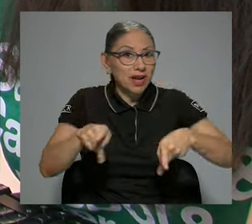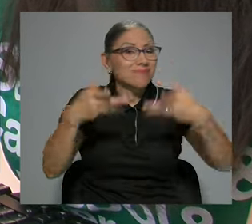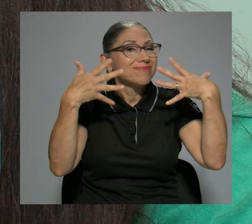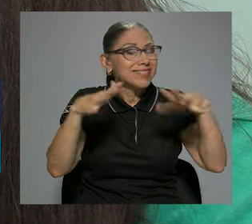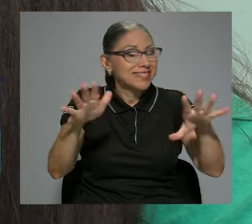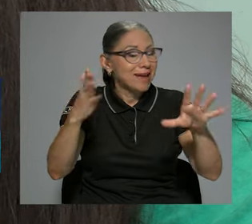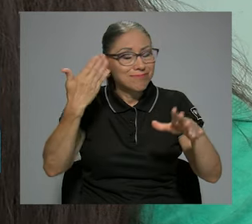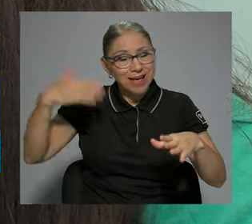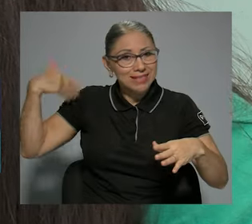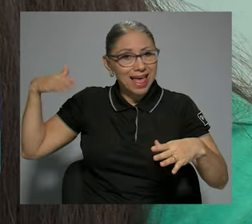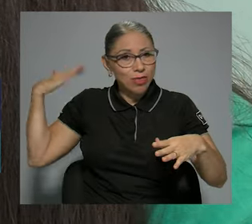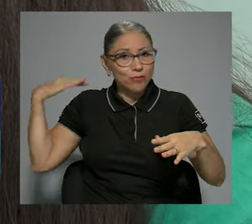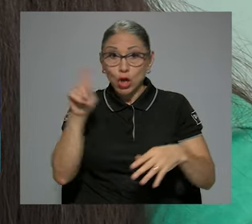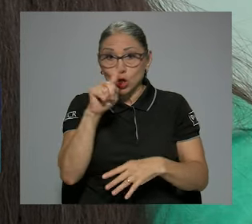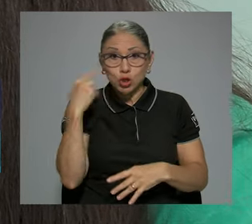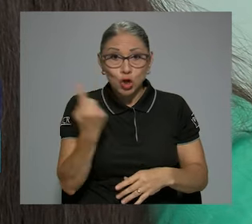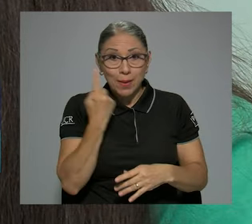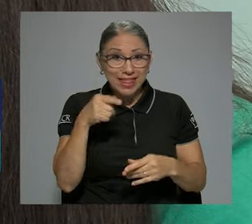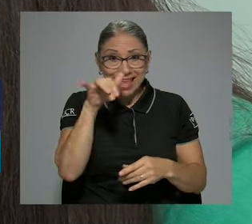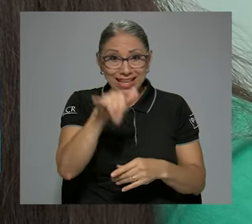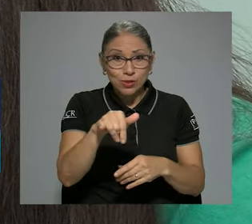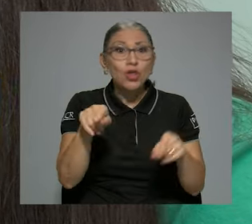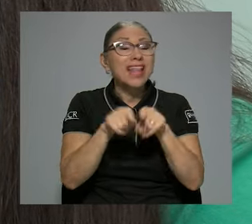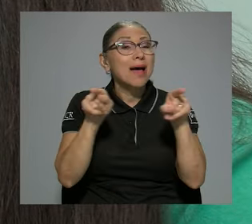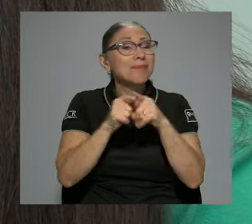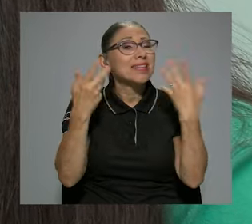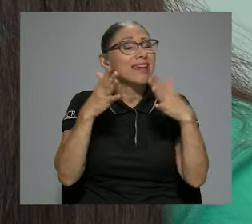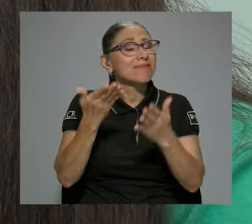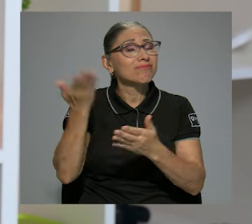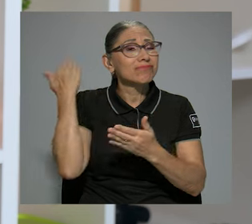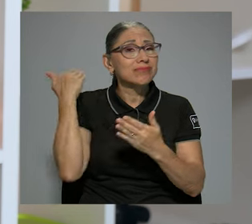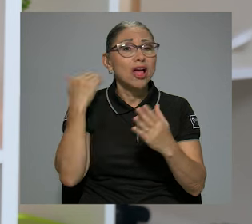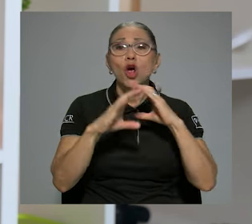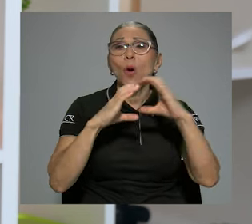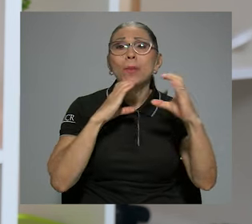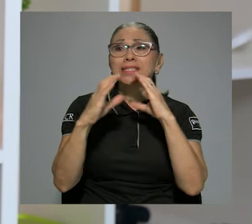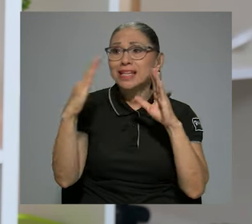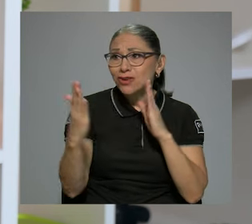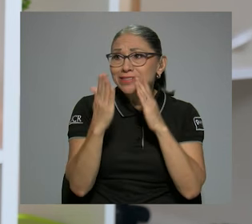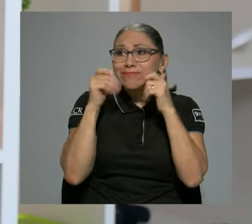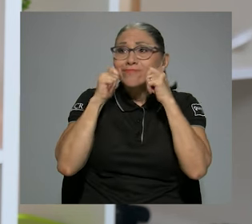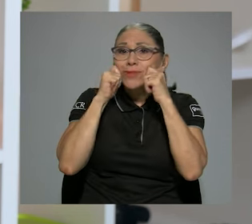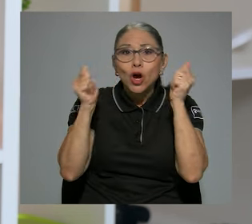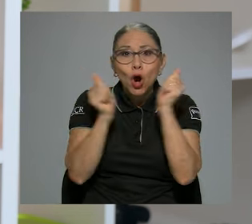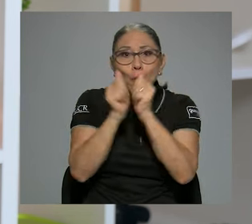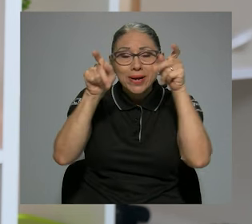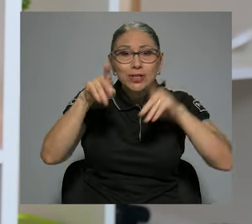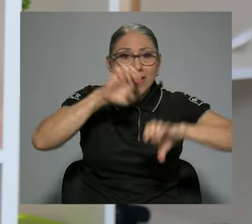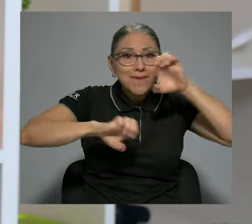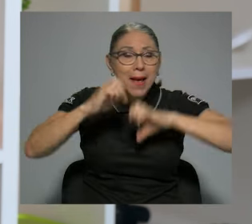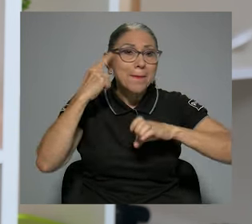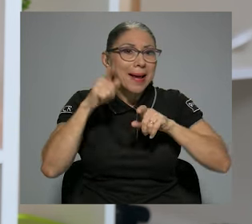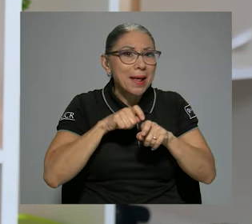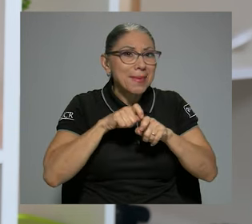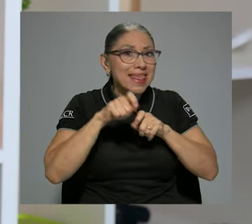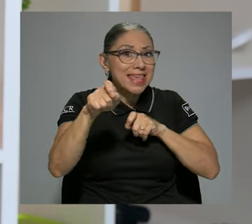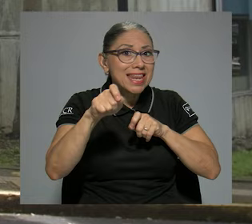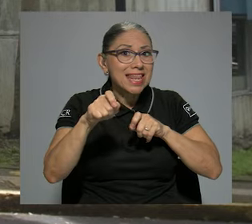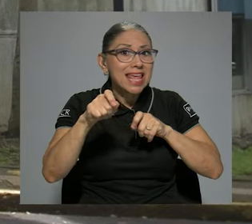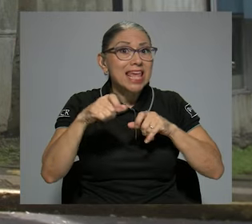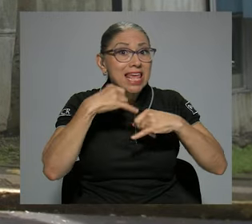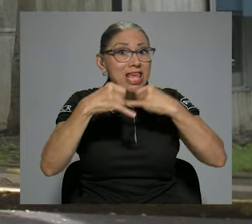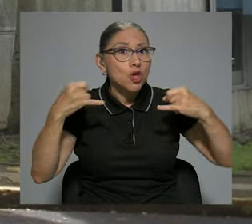Y no solo eso, también las conversaciones cara a cara con un evaluador para medir la producción oral en otro idioma.